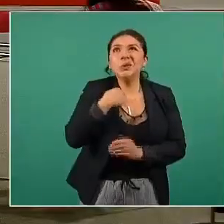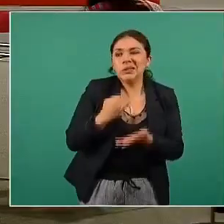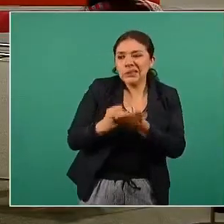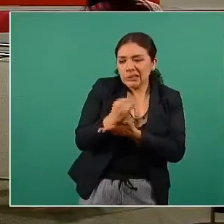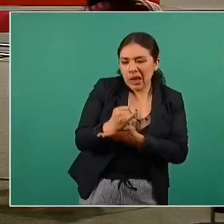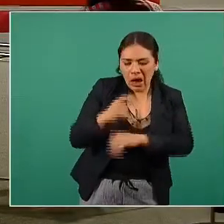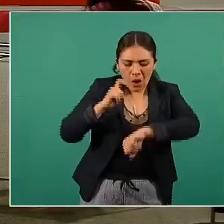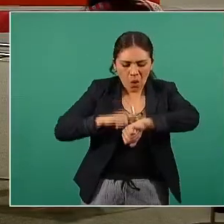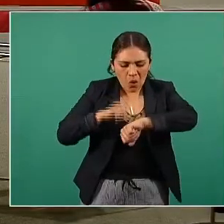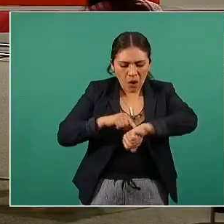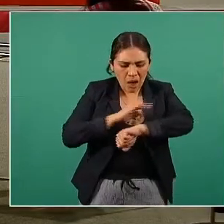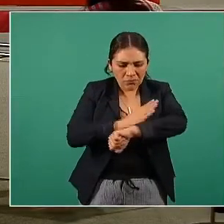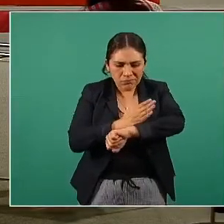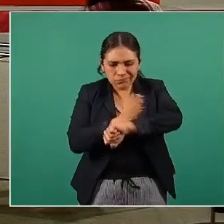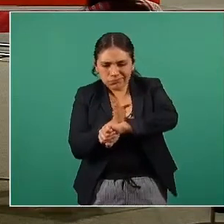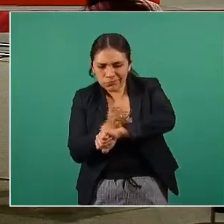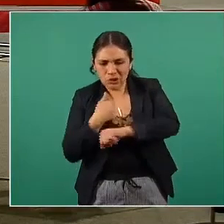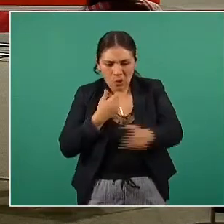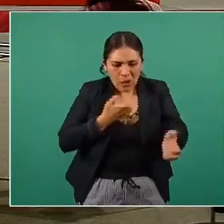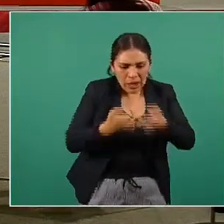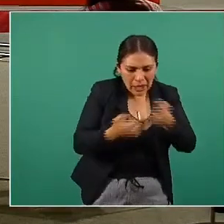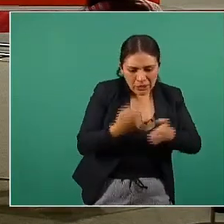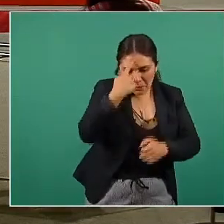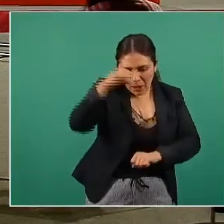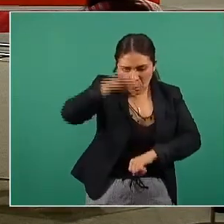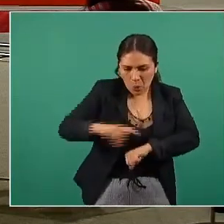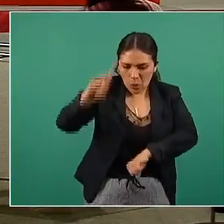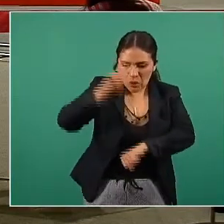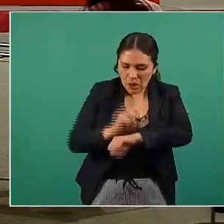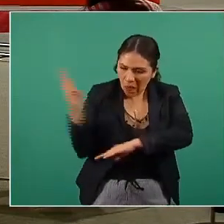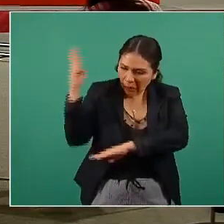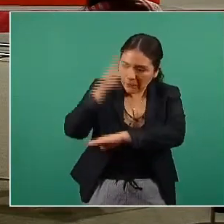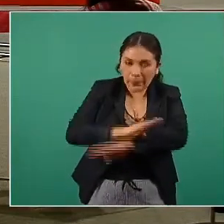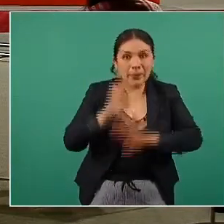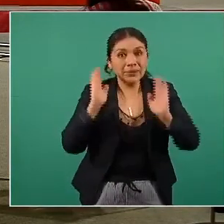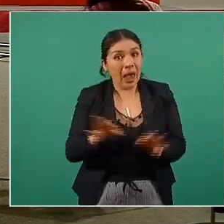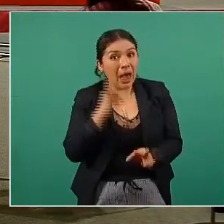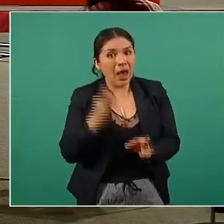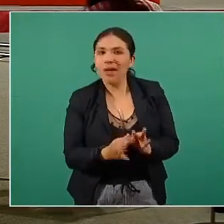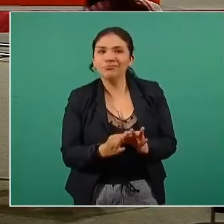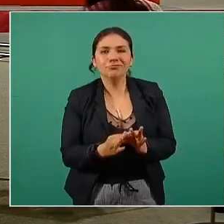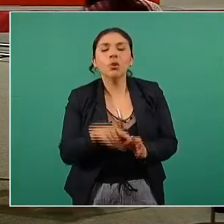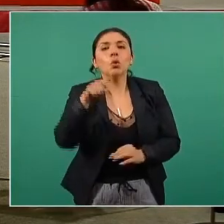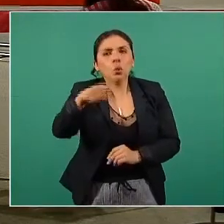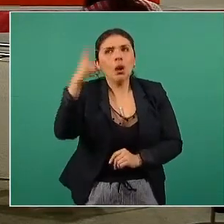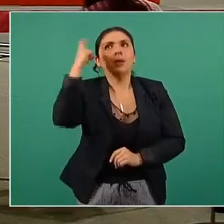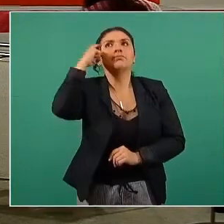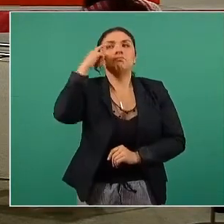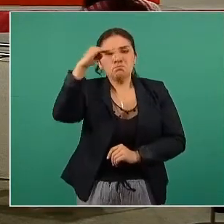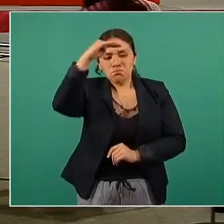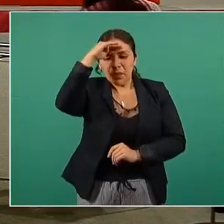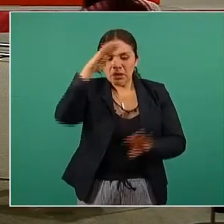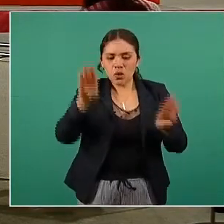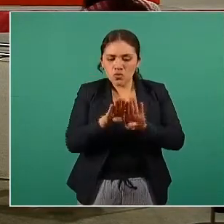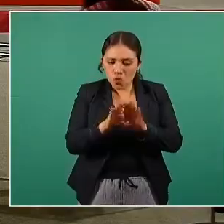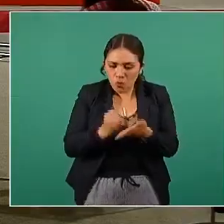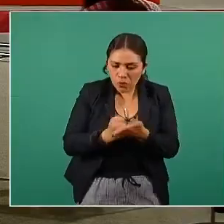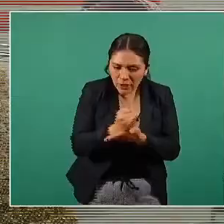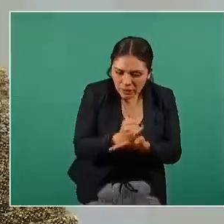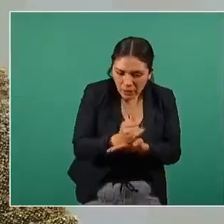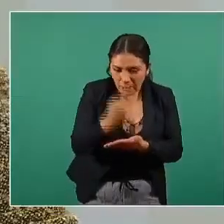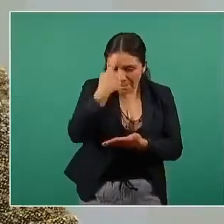esta hora a esta hora voy a hacer la actividad física que necesito hoy sino que tengamos la capacidad de tomar decisiones